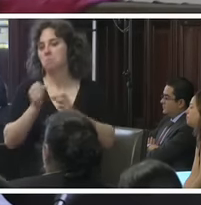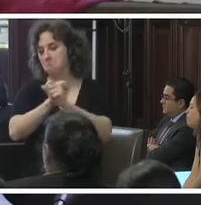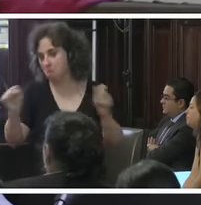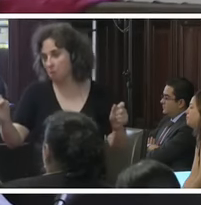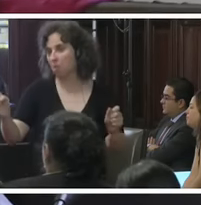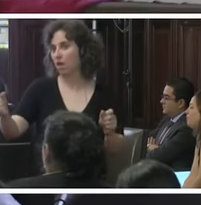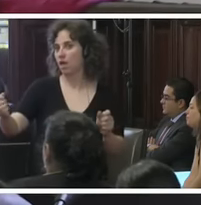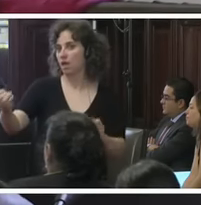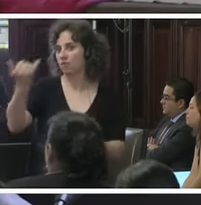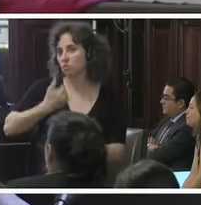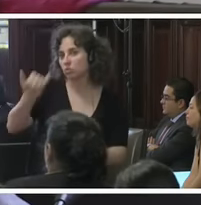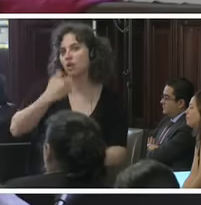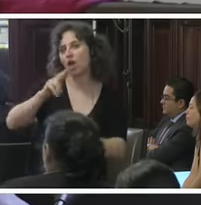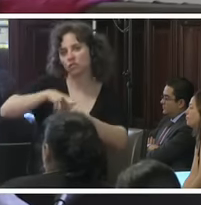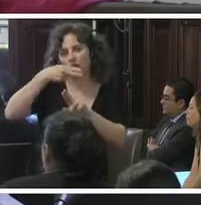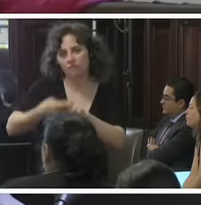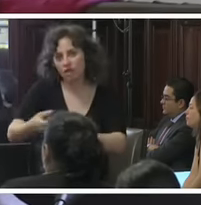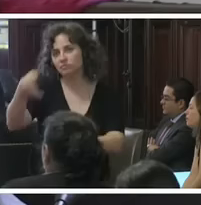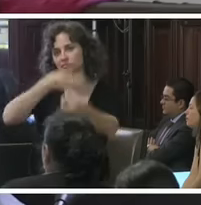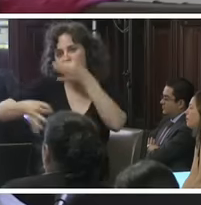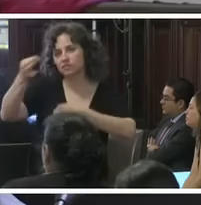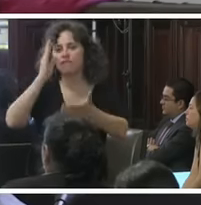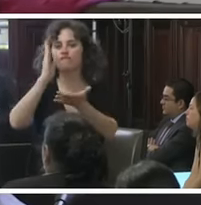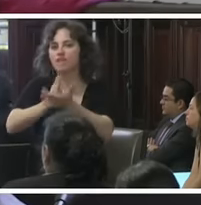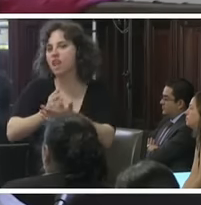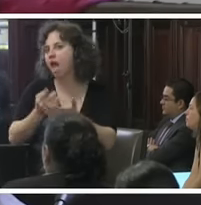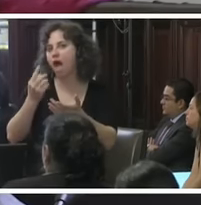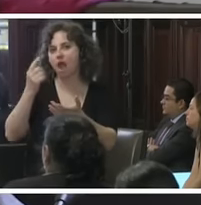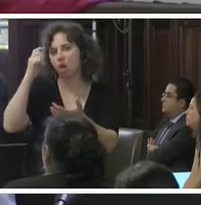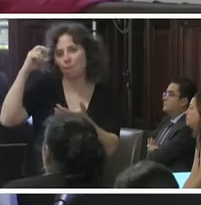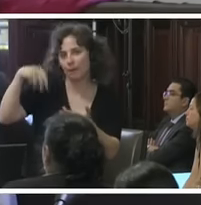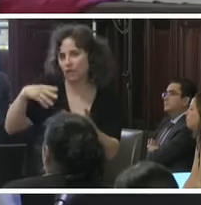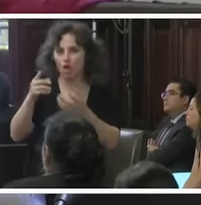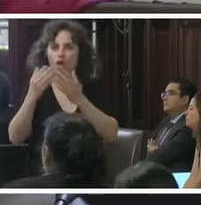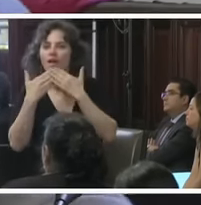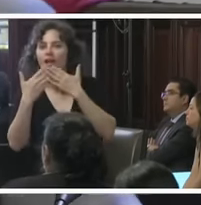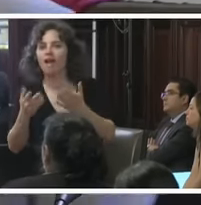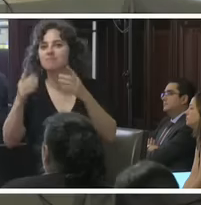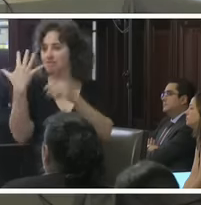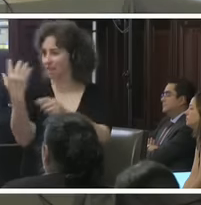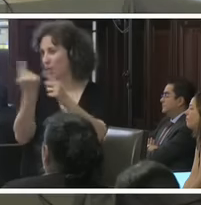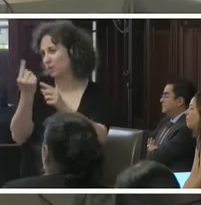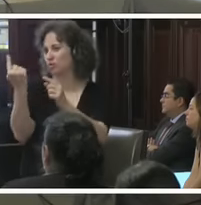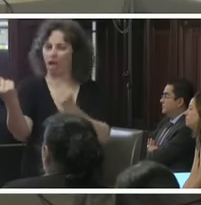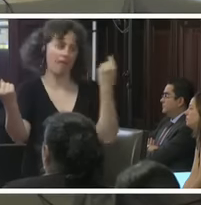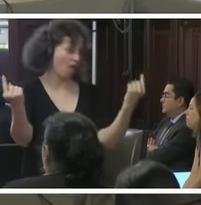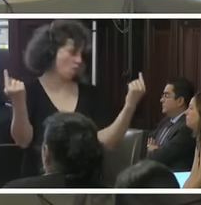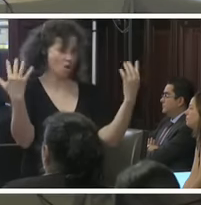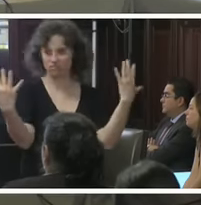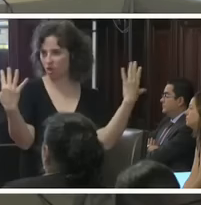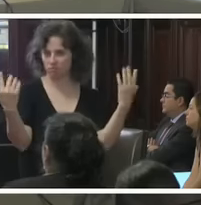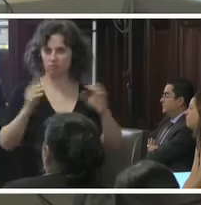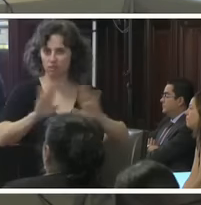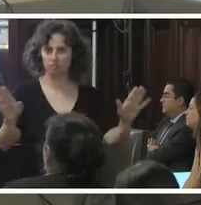nuevamente y hacer las declaraciones finales. Desgraciadamente solamente le puedo dar cinco minutos a cada lado. Gracias.